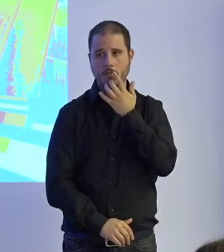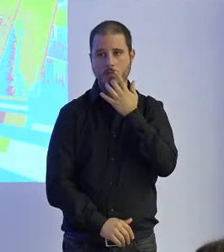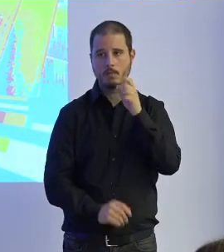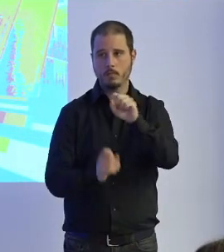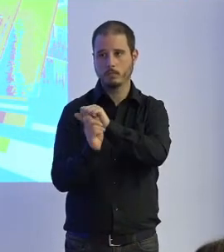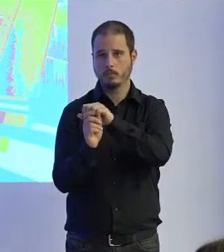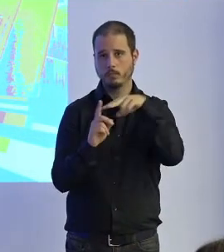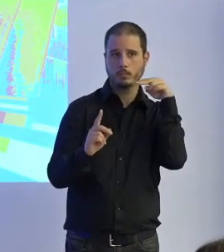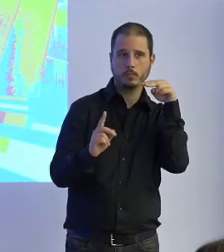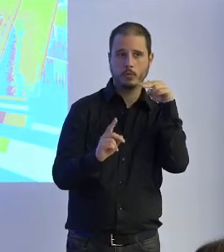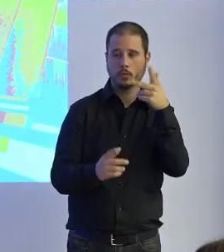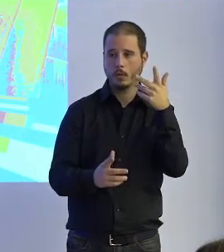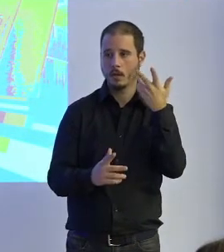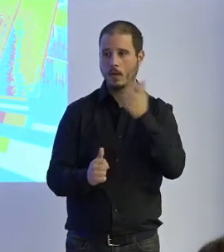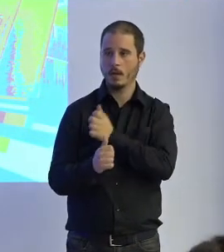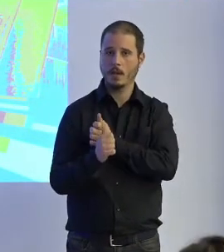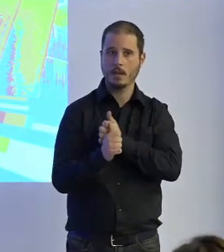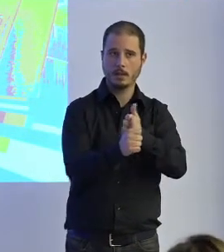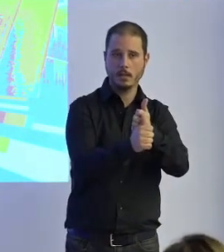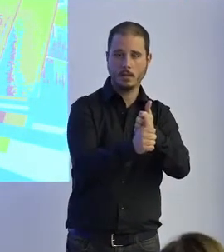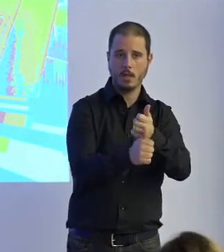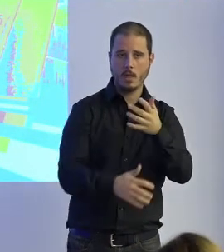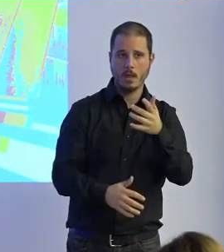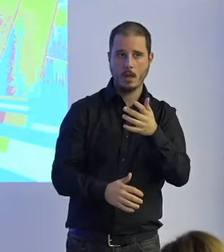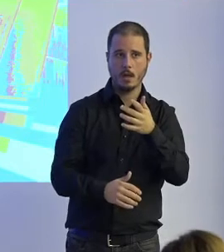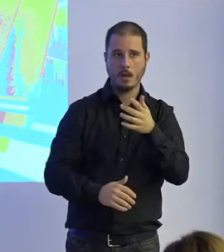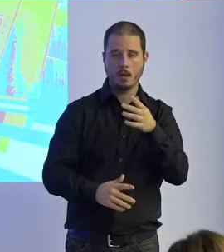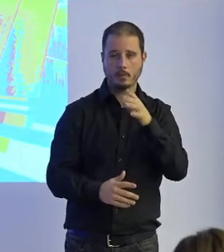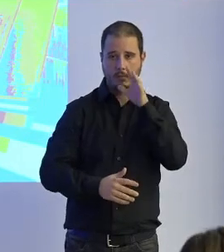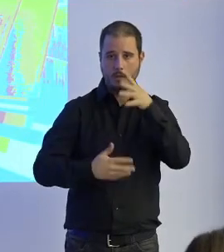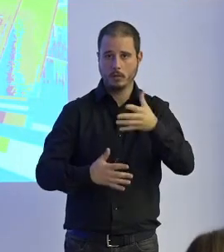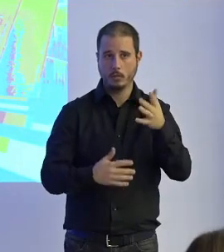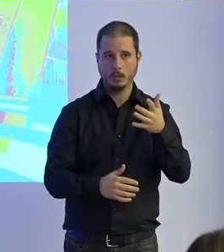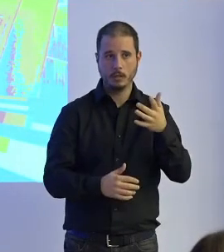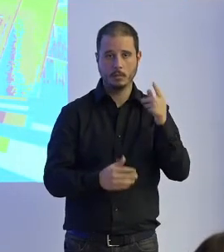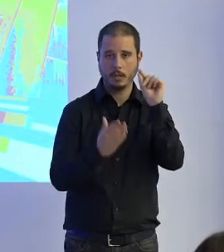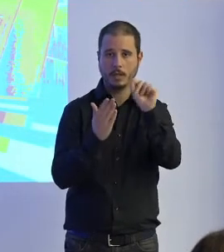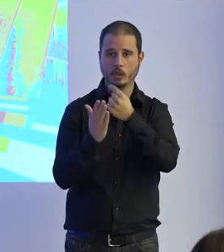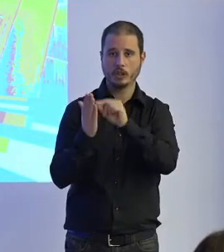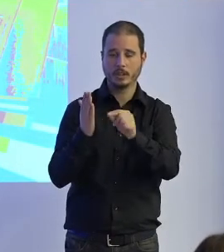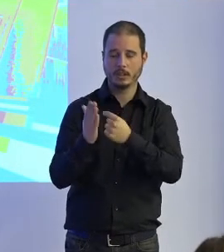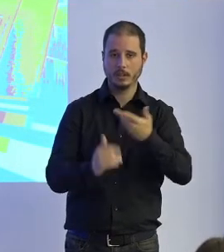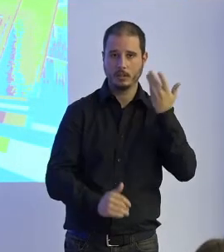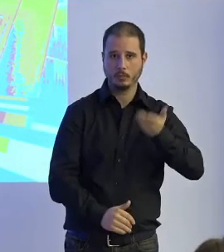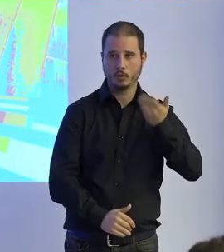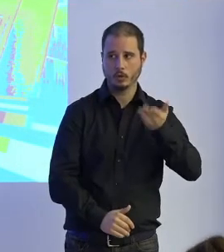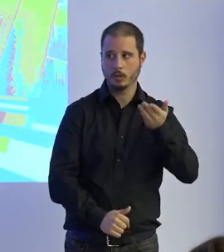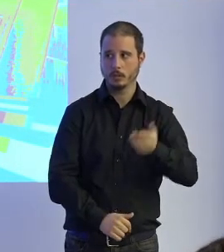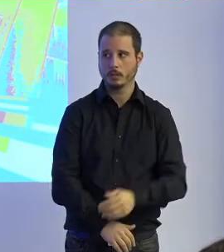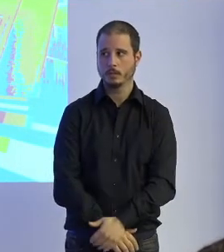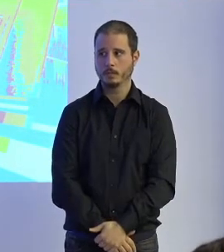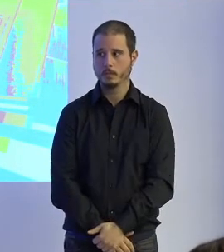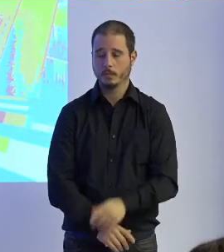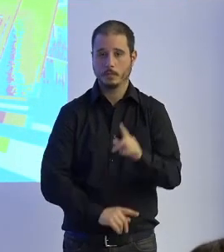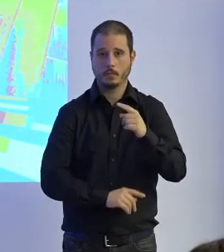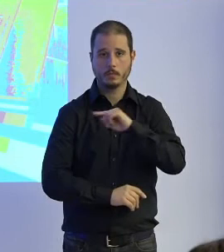vista del coste asistencial la hora para pasar los test es un tiempo bastante importante entonces hemos tenido